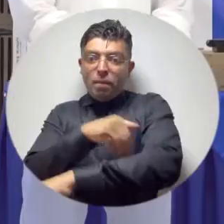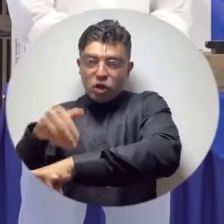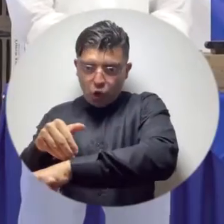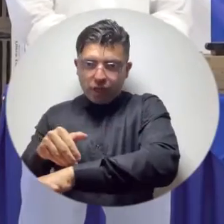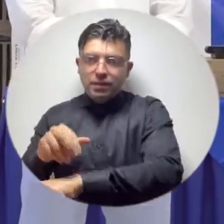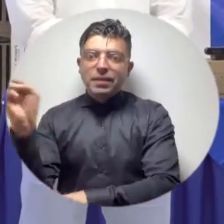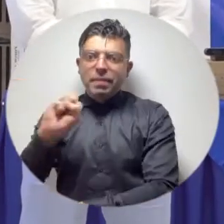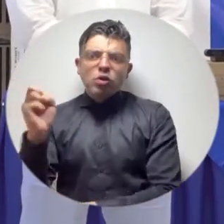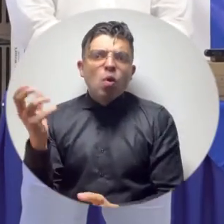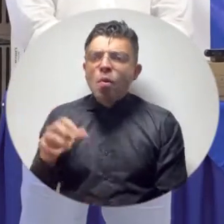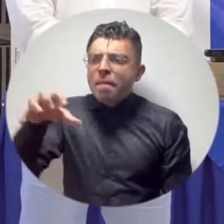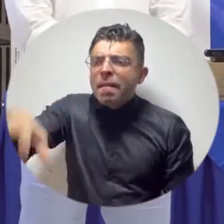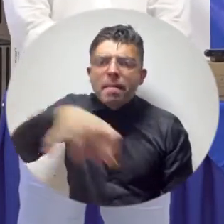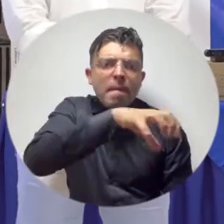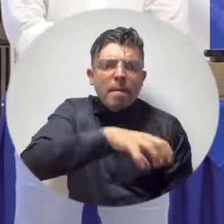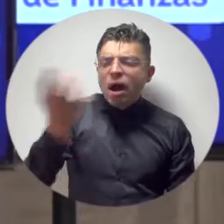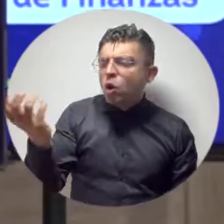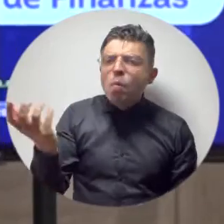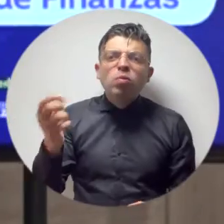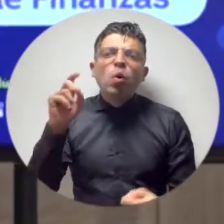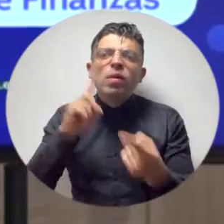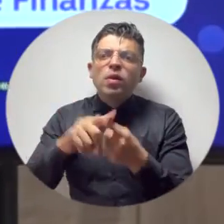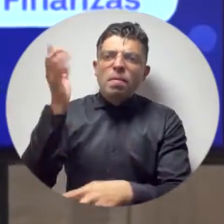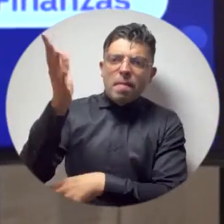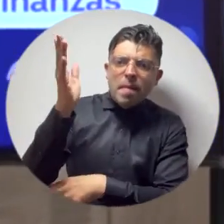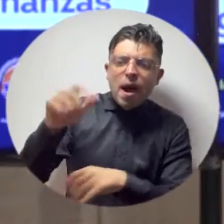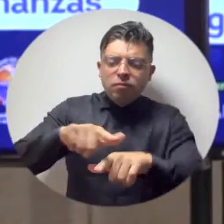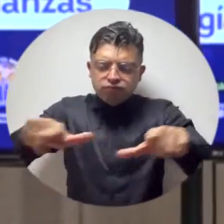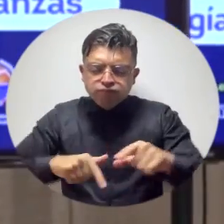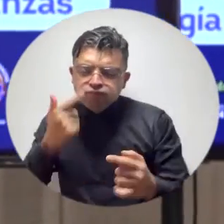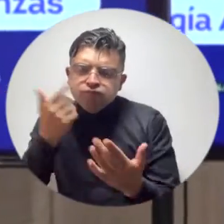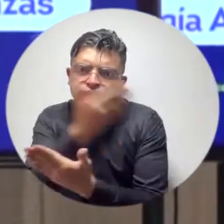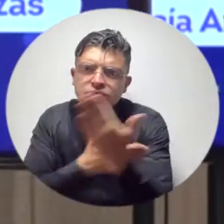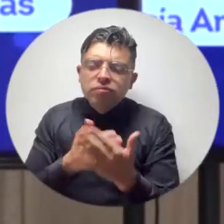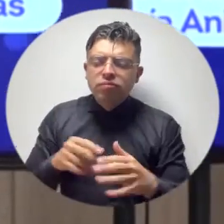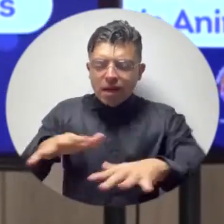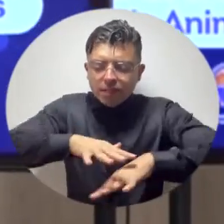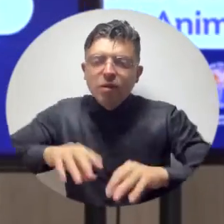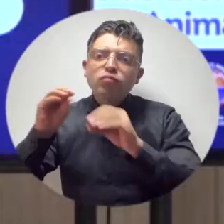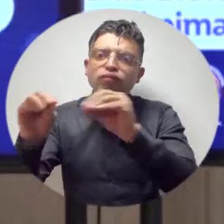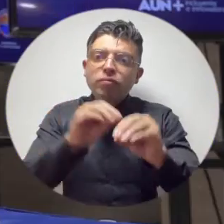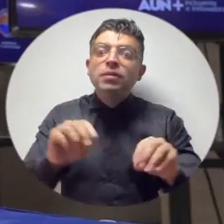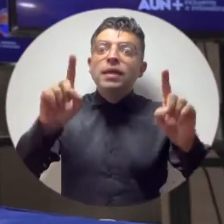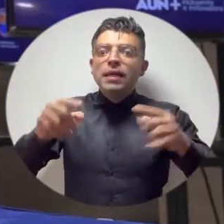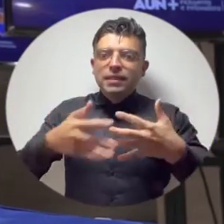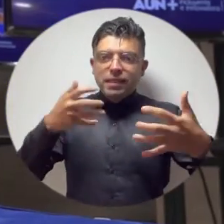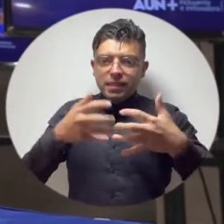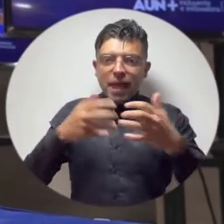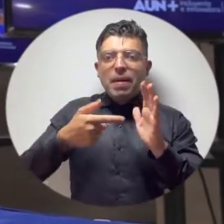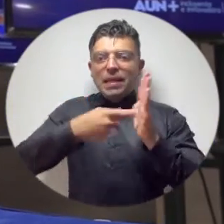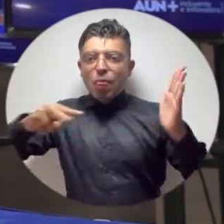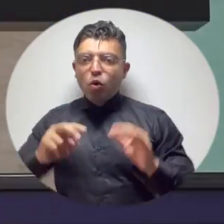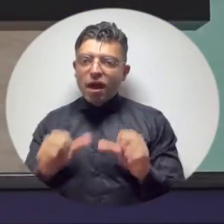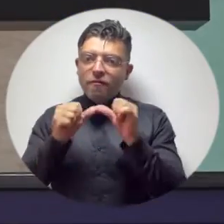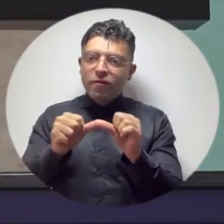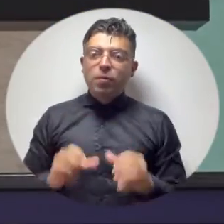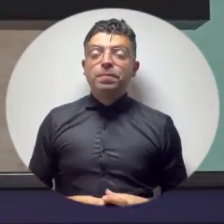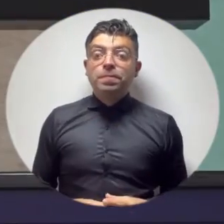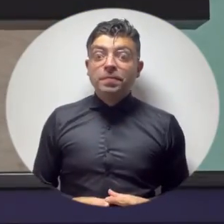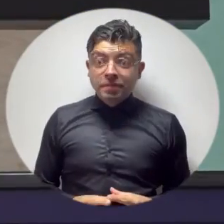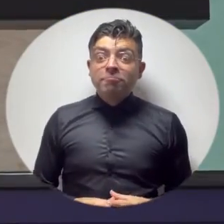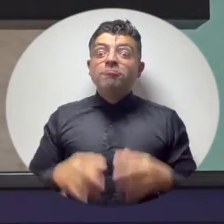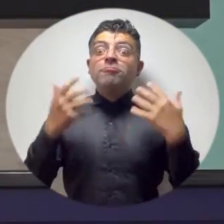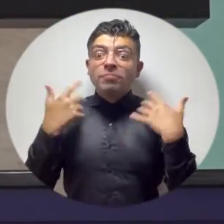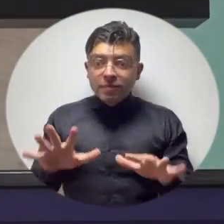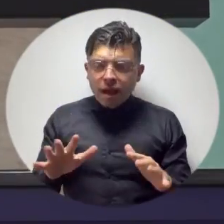22 estaciones móviles de videoconferencias para laboratorios y espacios de docencia y un sistema multimedia fijo. Gracias a la alta